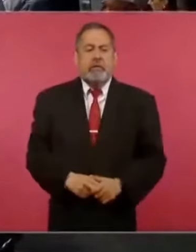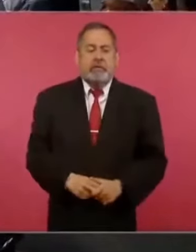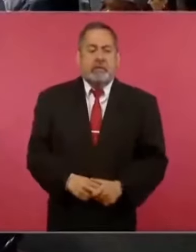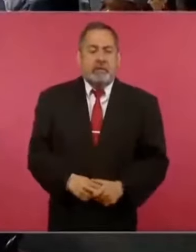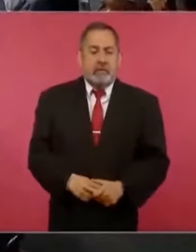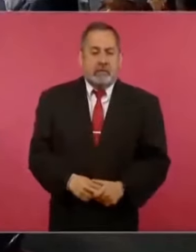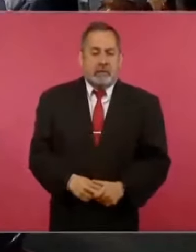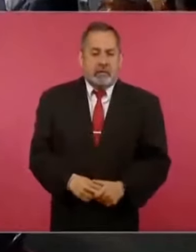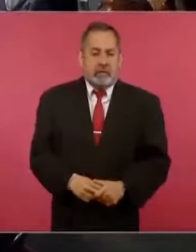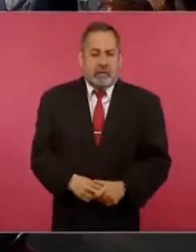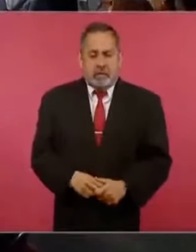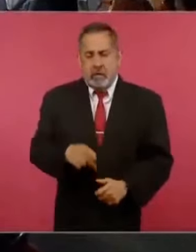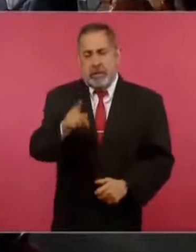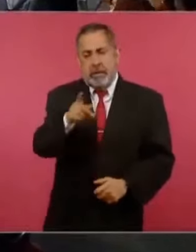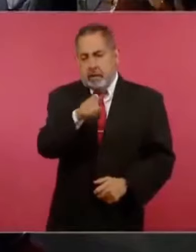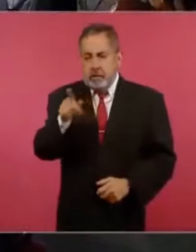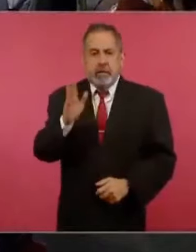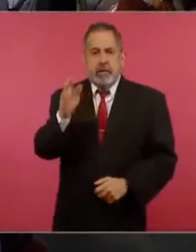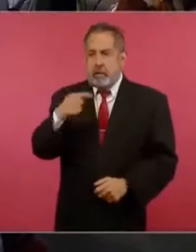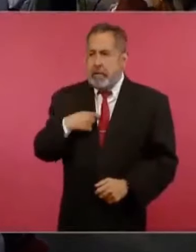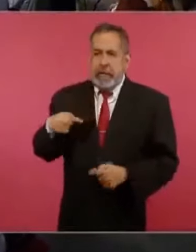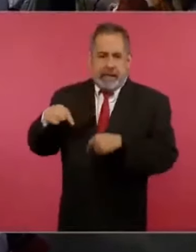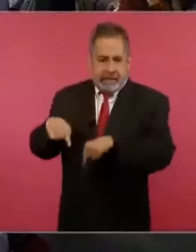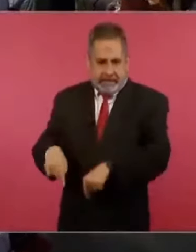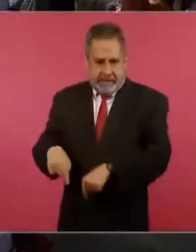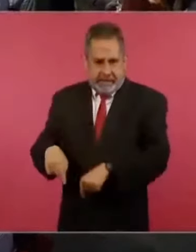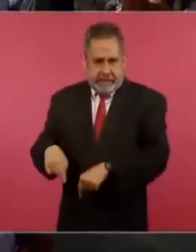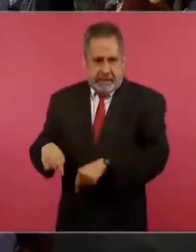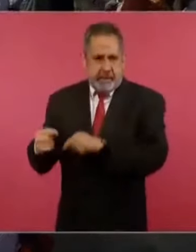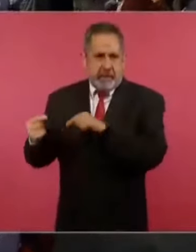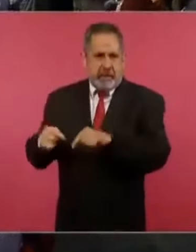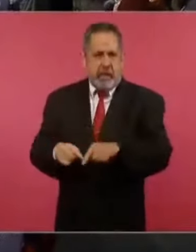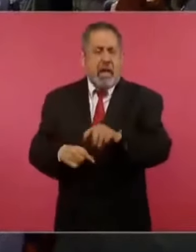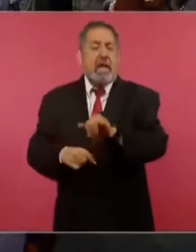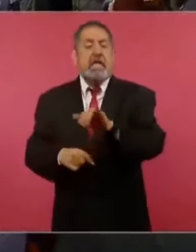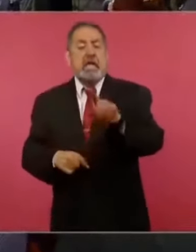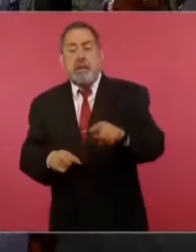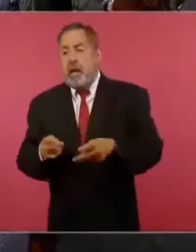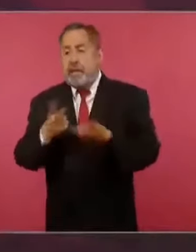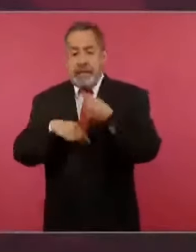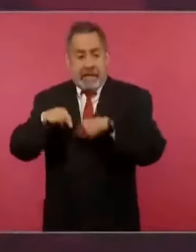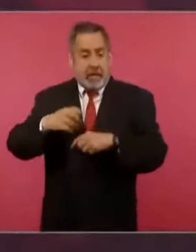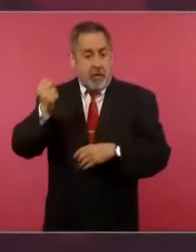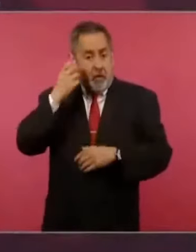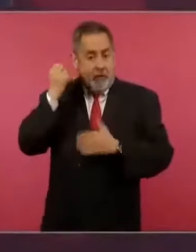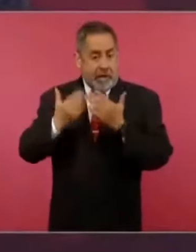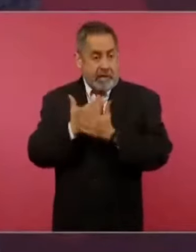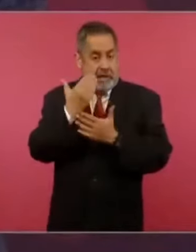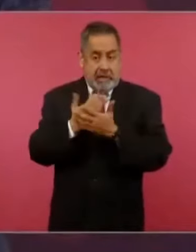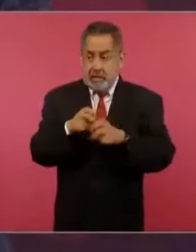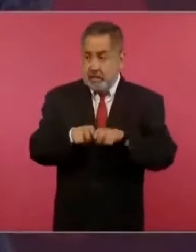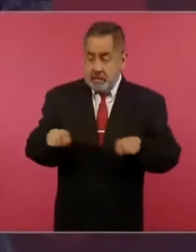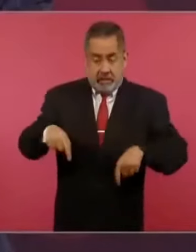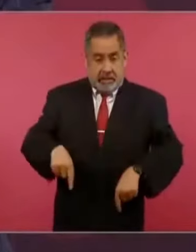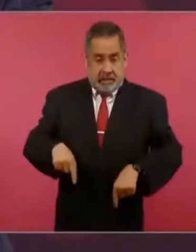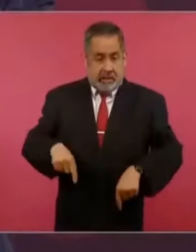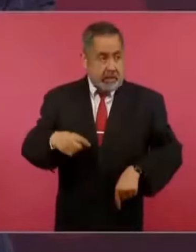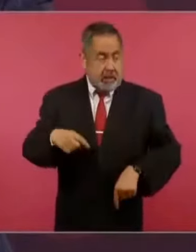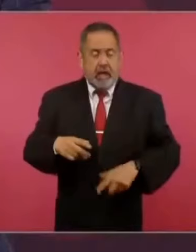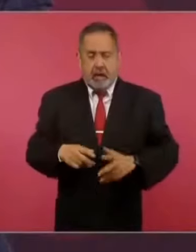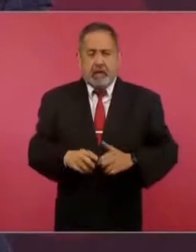ya los diplomáticos están acá. Sí, sí, ya están acá, pero sí los va a traer a la mañanera. Dices aquí, a la mañanera.